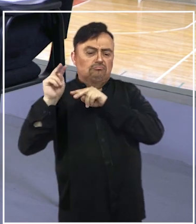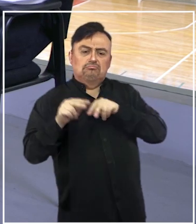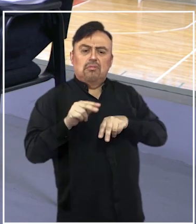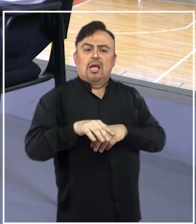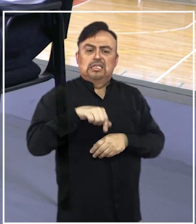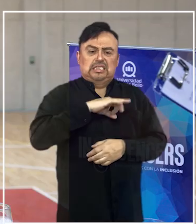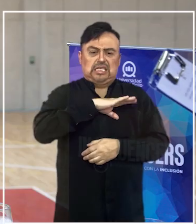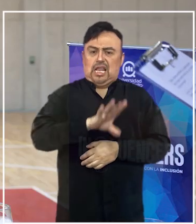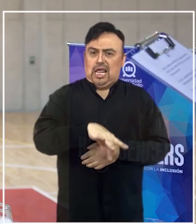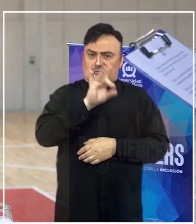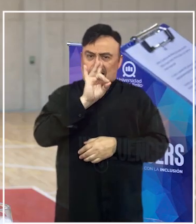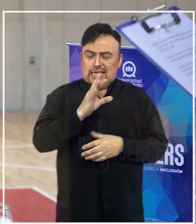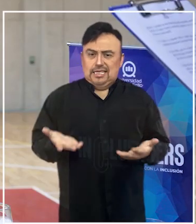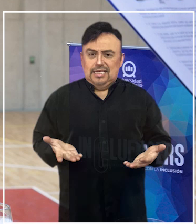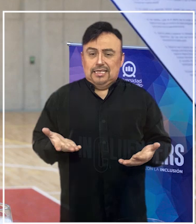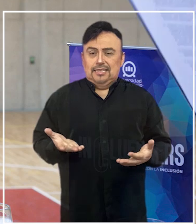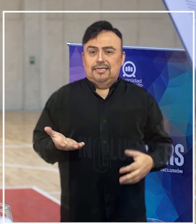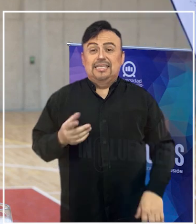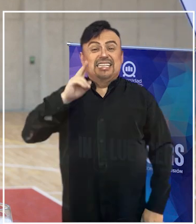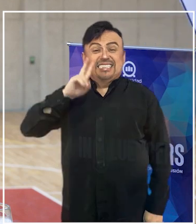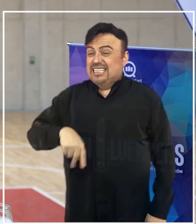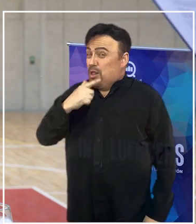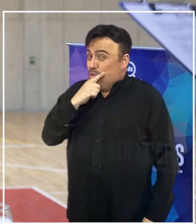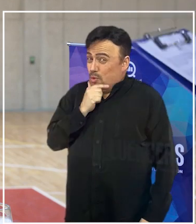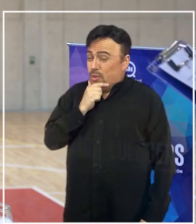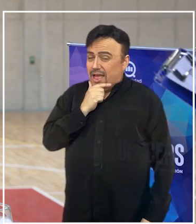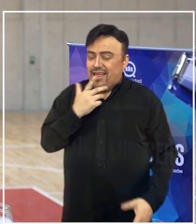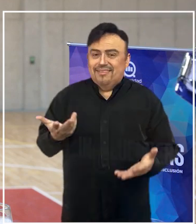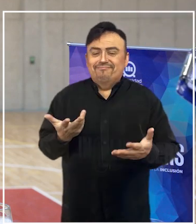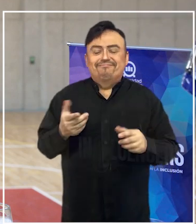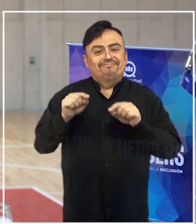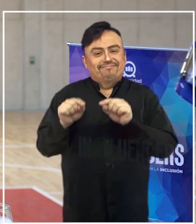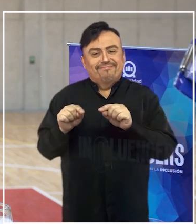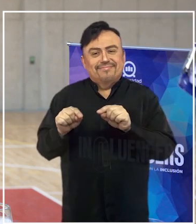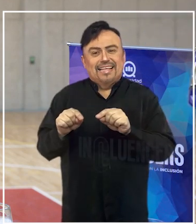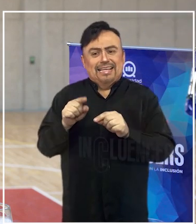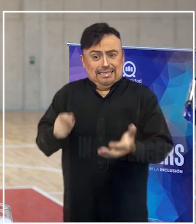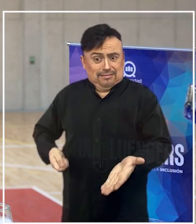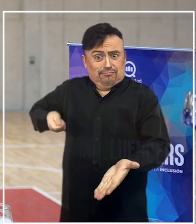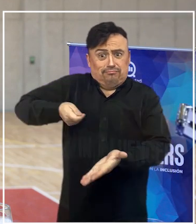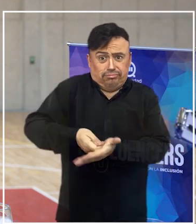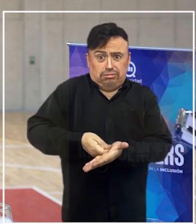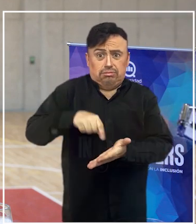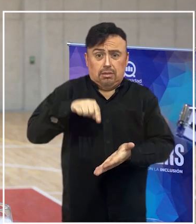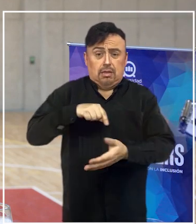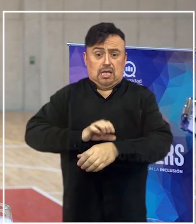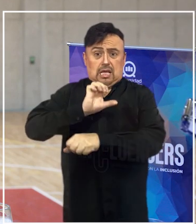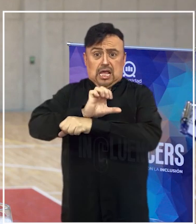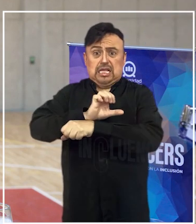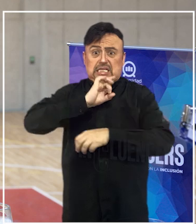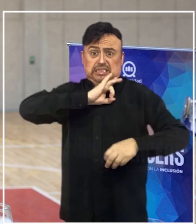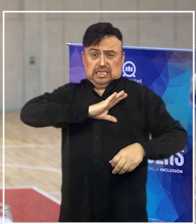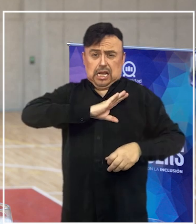elegir a nuestro país? No me cabe duda que la inversión que ha realizado el Estado de